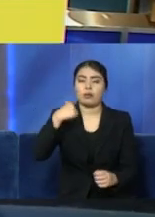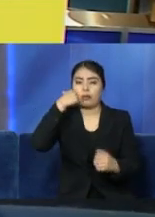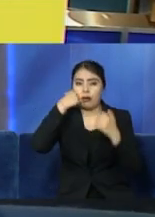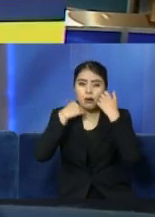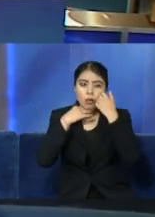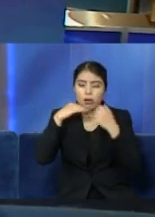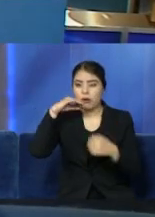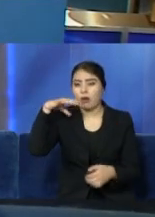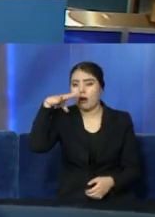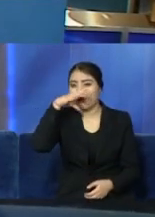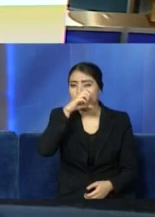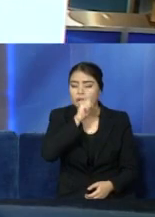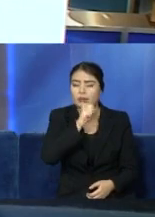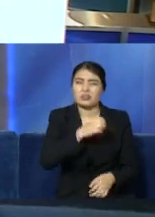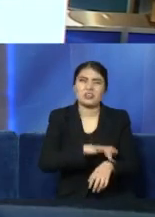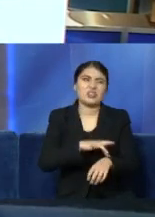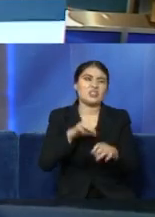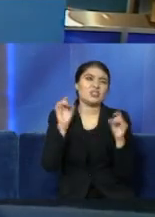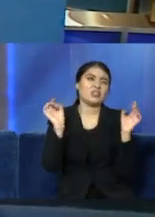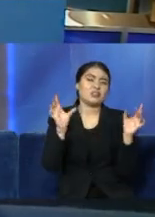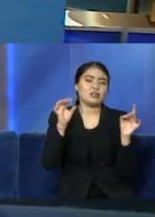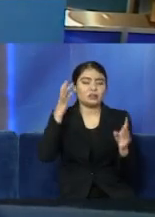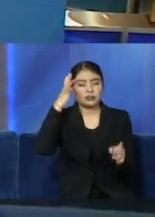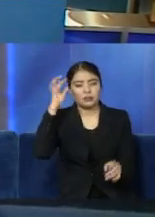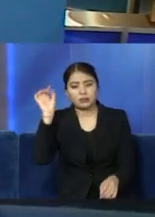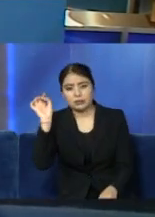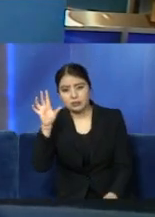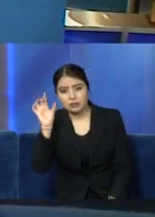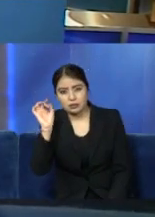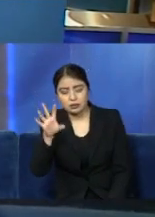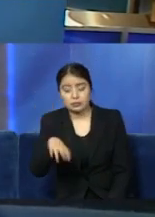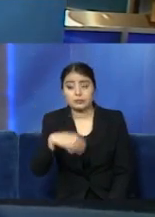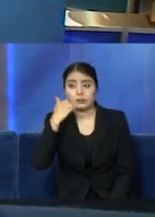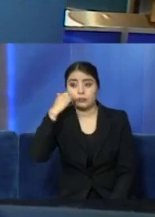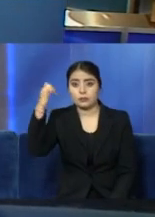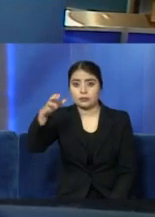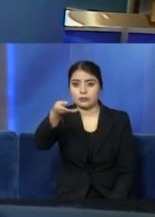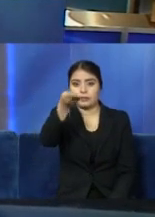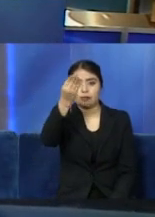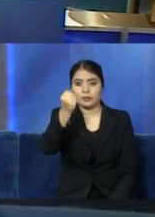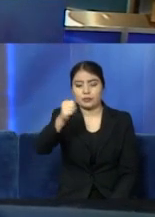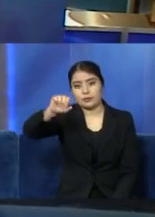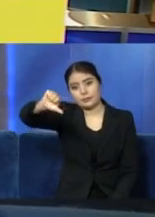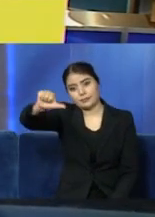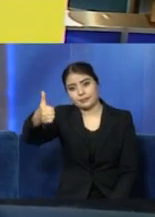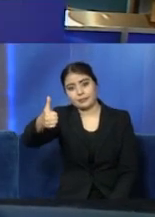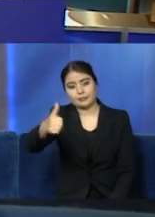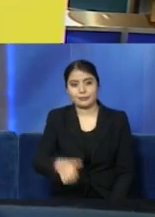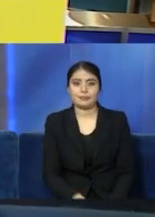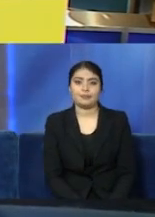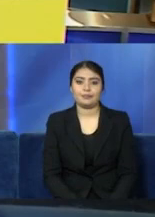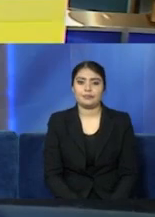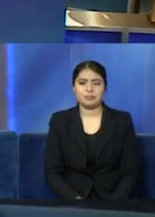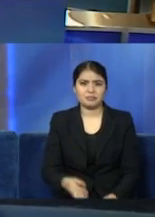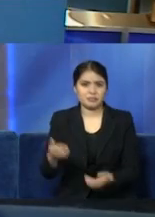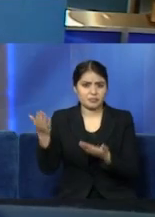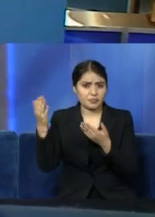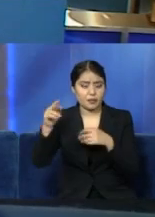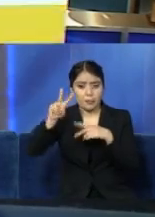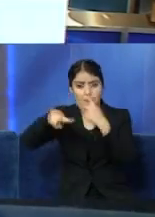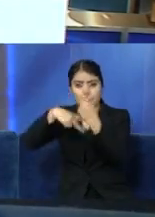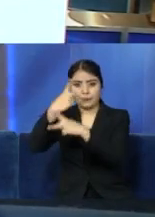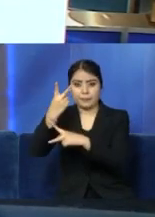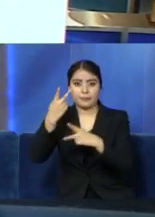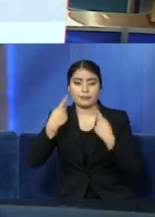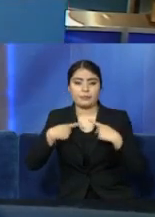tos, dolores musculares y de cabeza, ¿911? ¿911. ¿Llegan brigadas a mi domicilio? Sí,